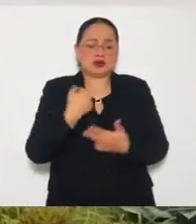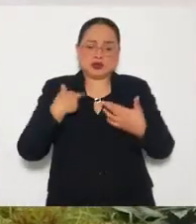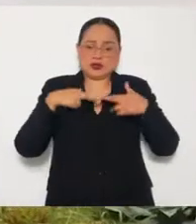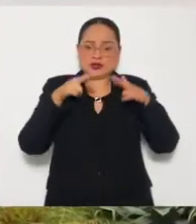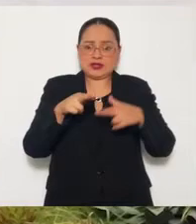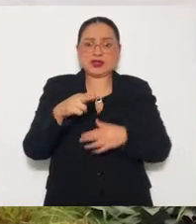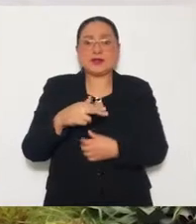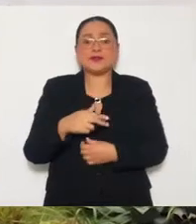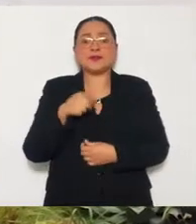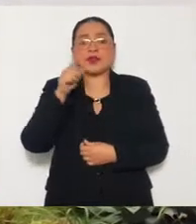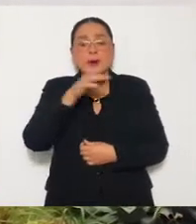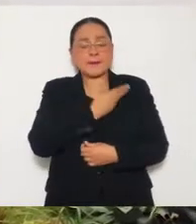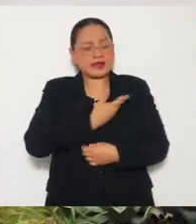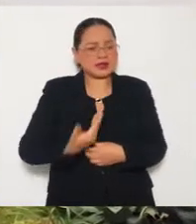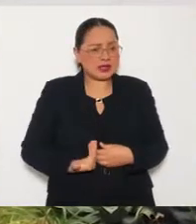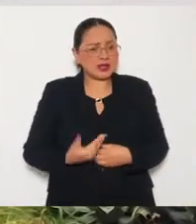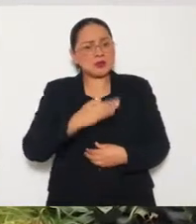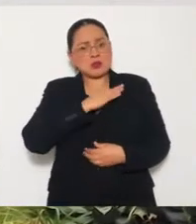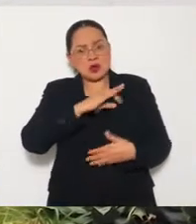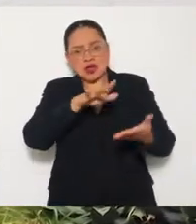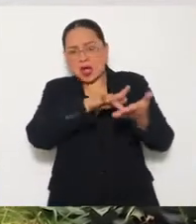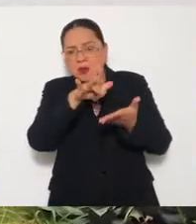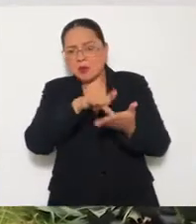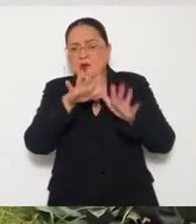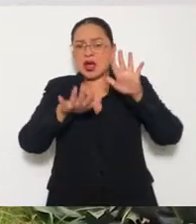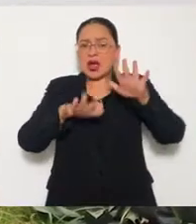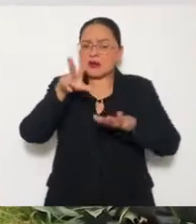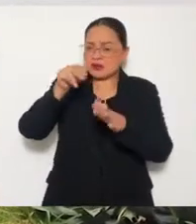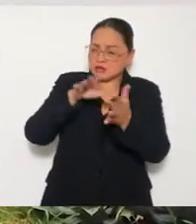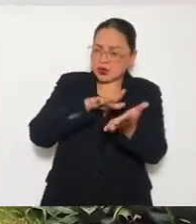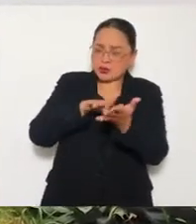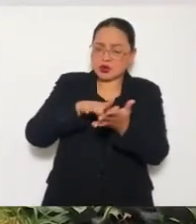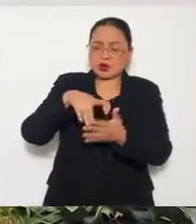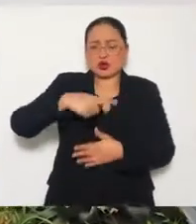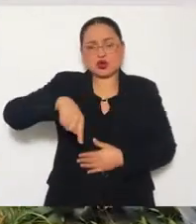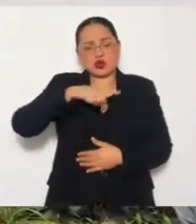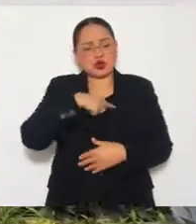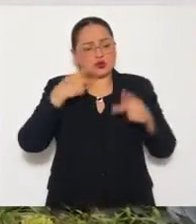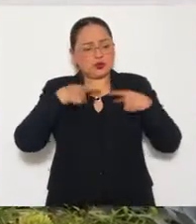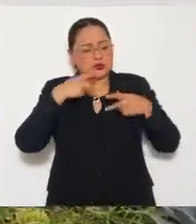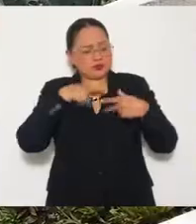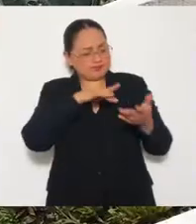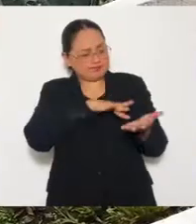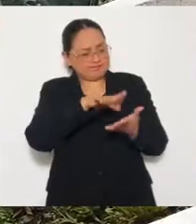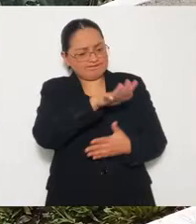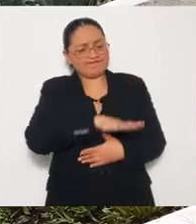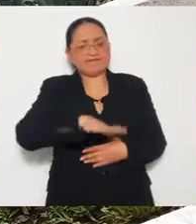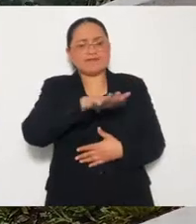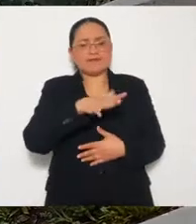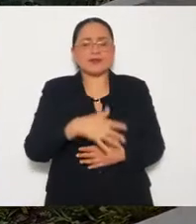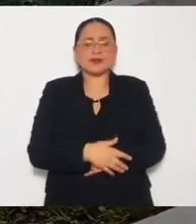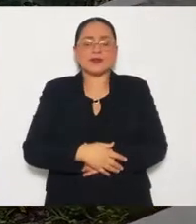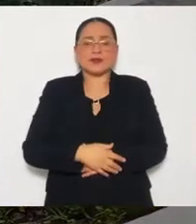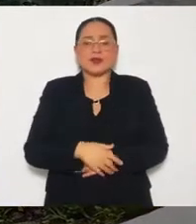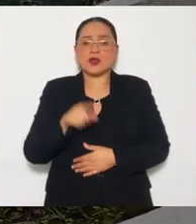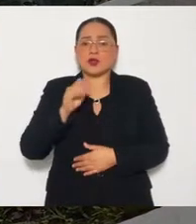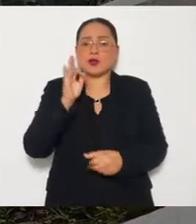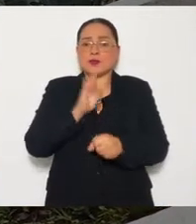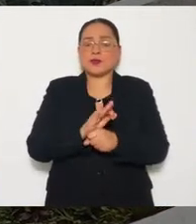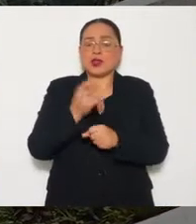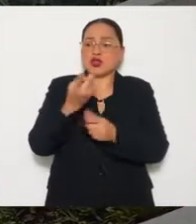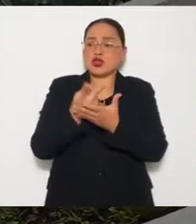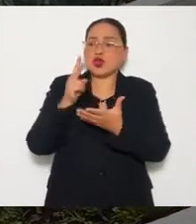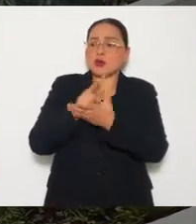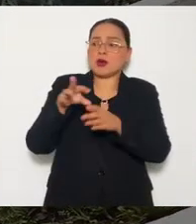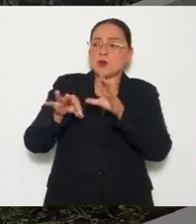Y apoyamos o no al presidente. Nosotros apoyamos siempre a la gente. ¿Estás a favor de la